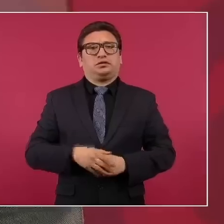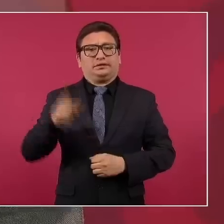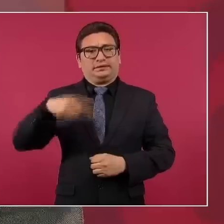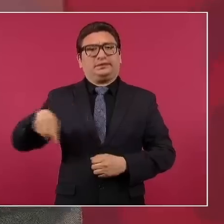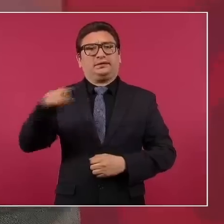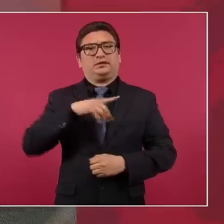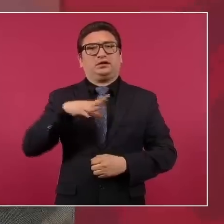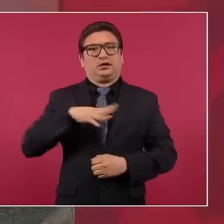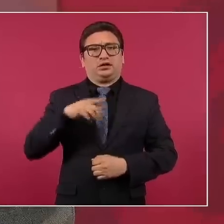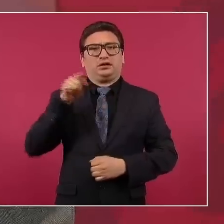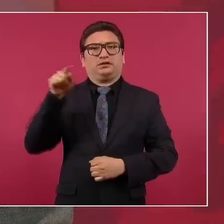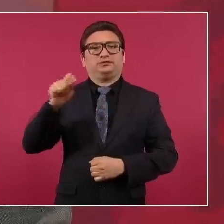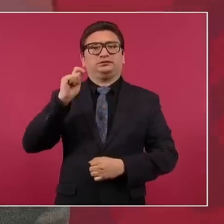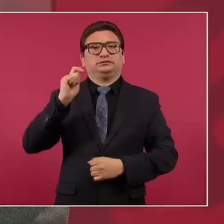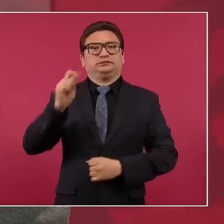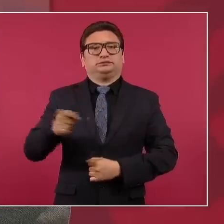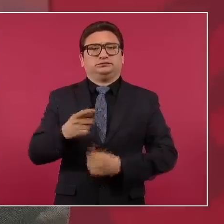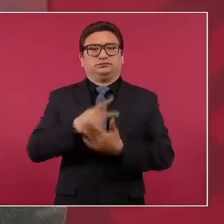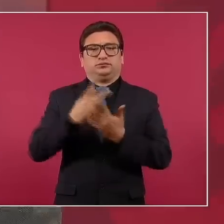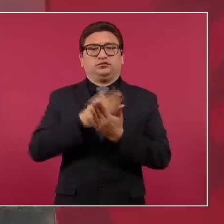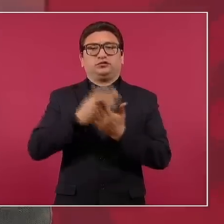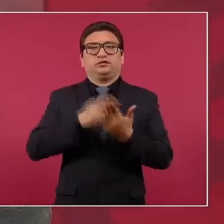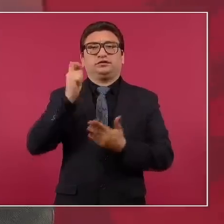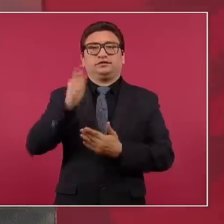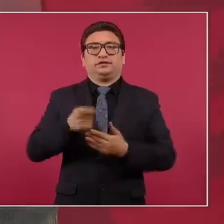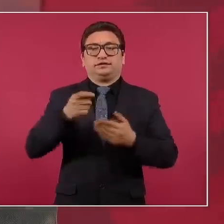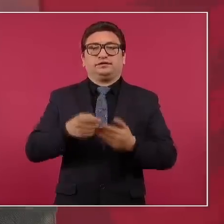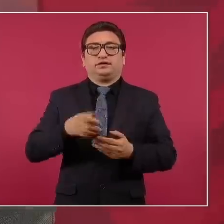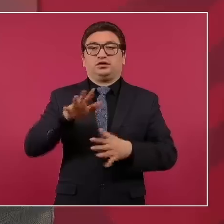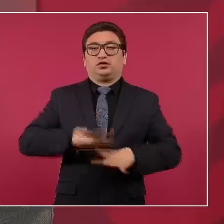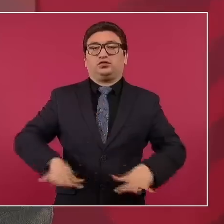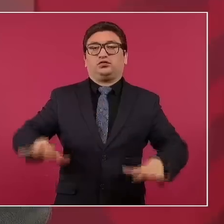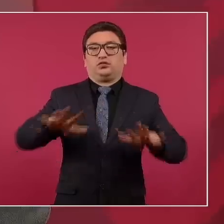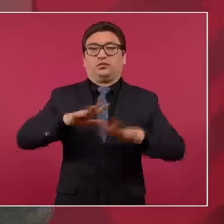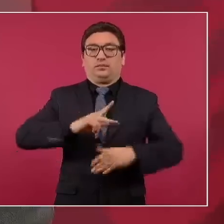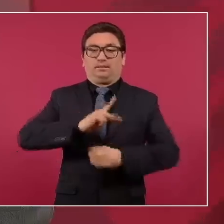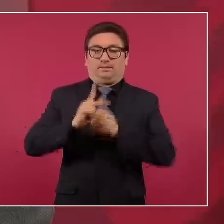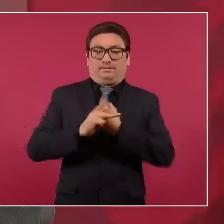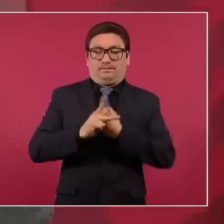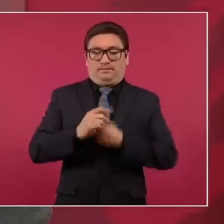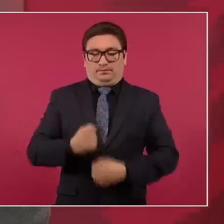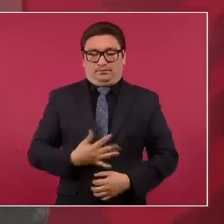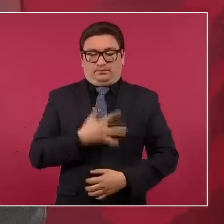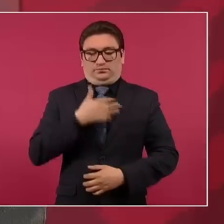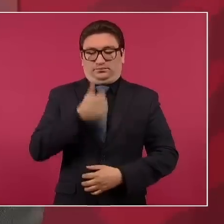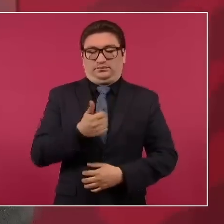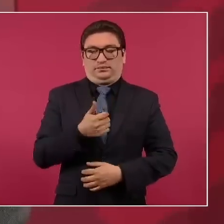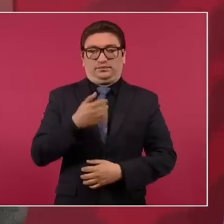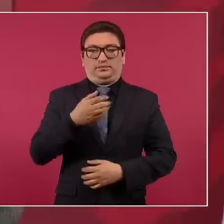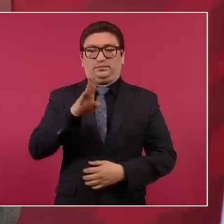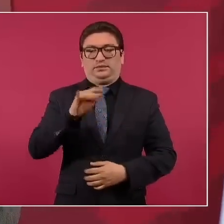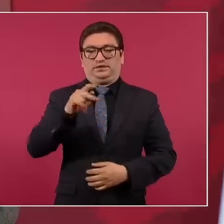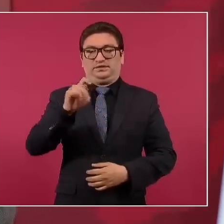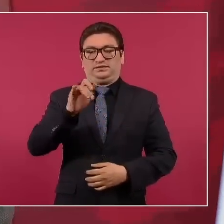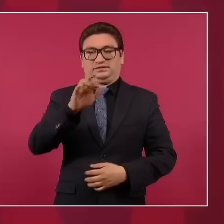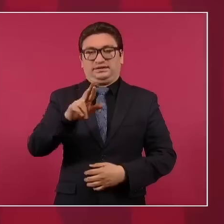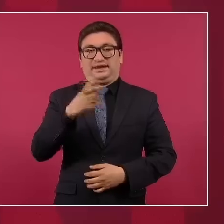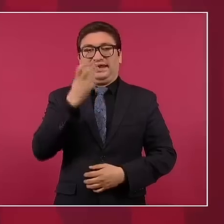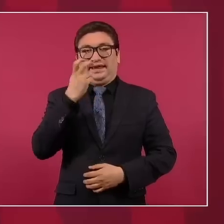algo que llaman estado de bienestar, que es lo que nosotros